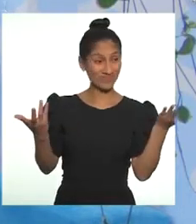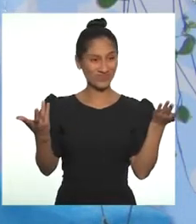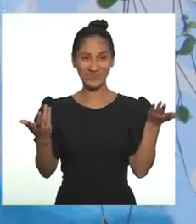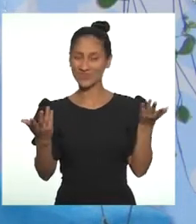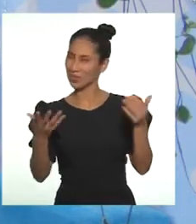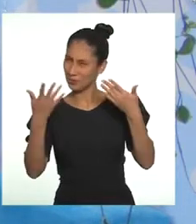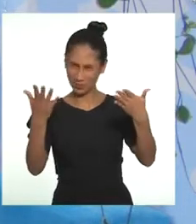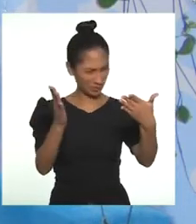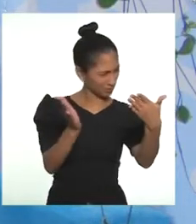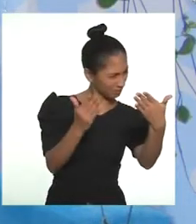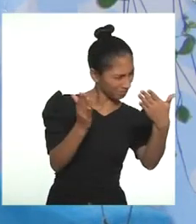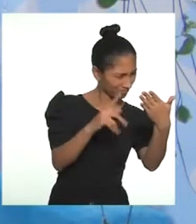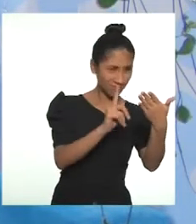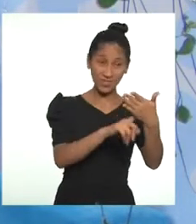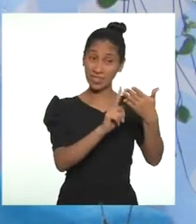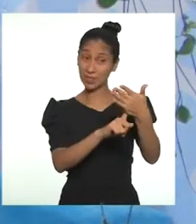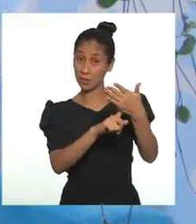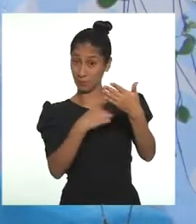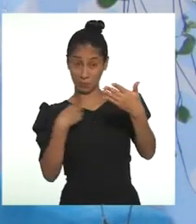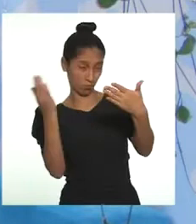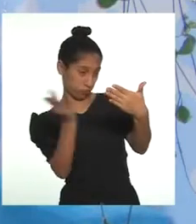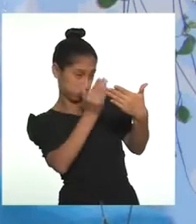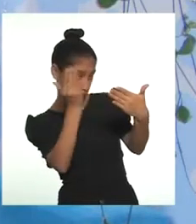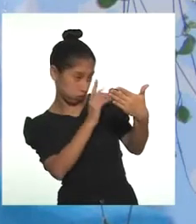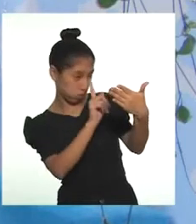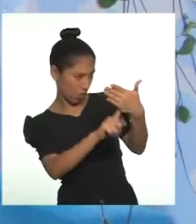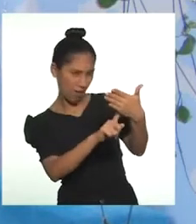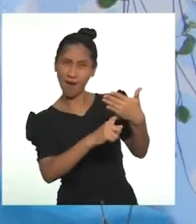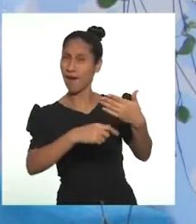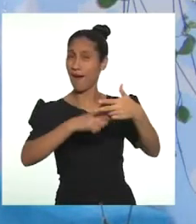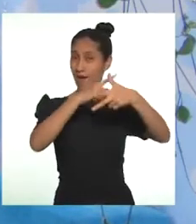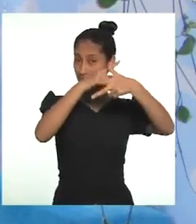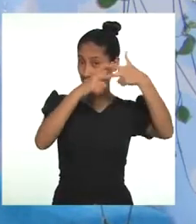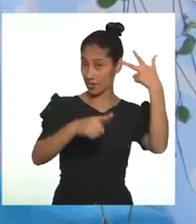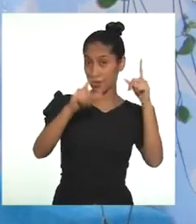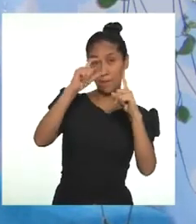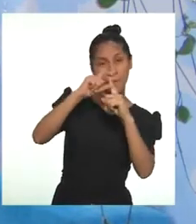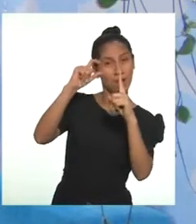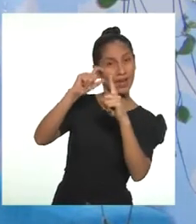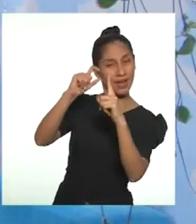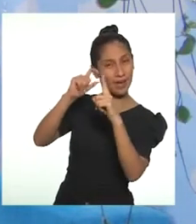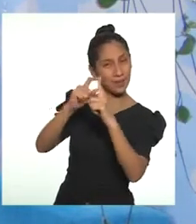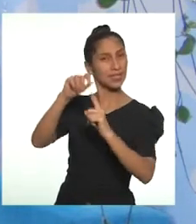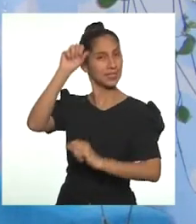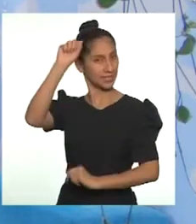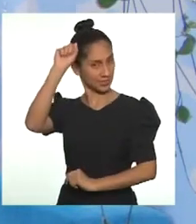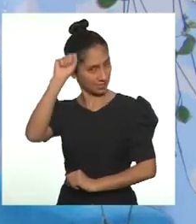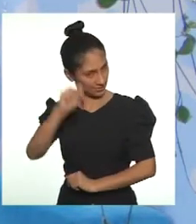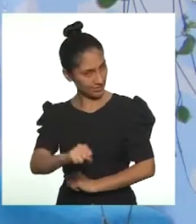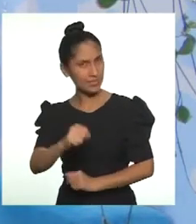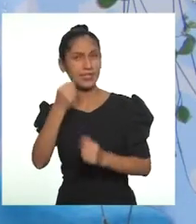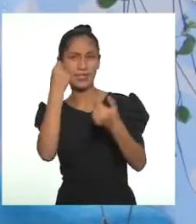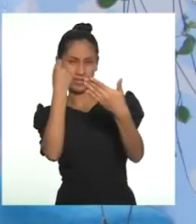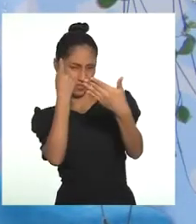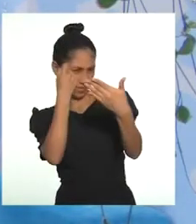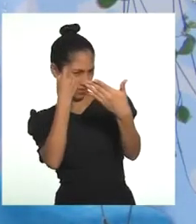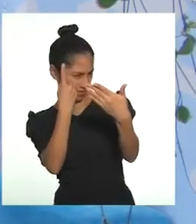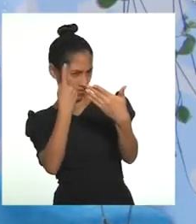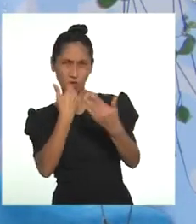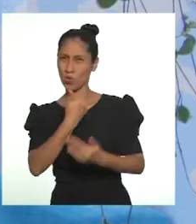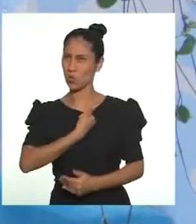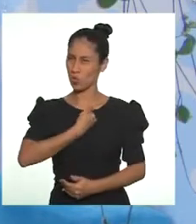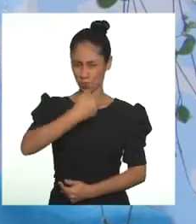Bueno, según mis indagaciones, hay tres palabras claves que sí o sí debemos entender cuando hablamos de